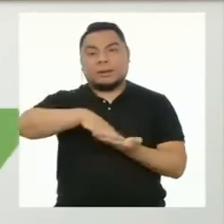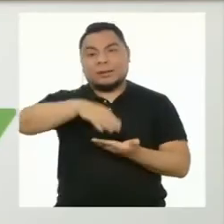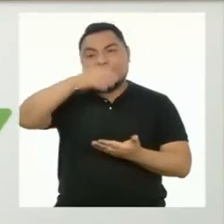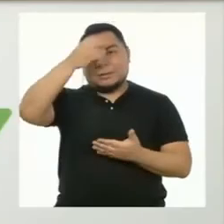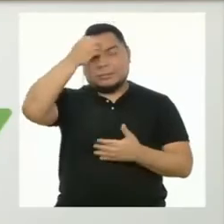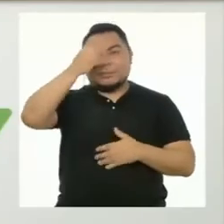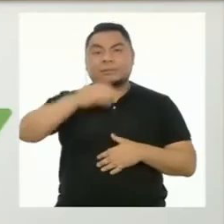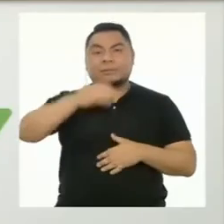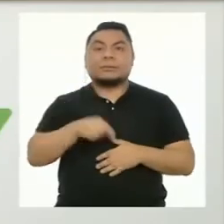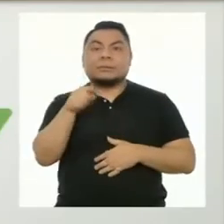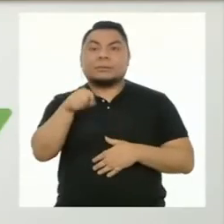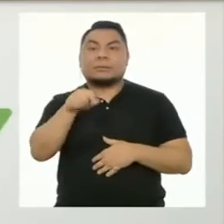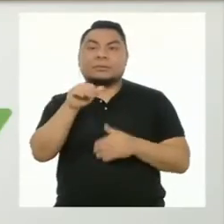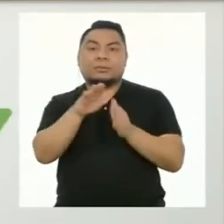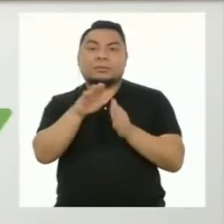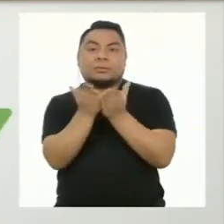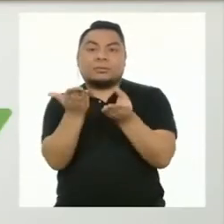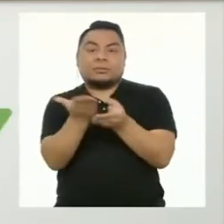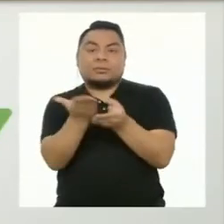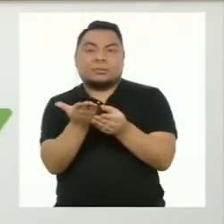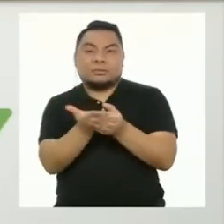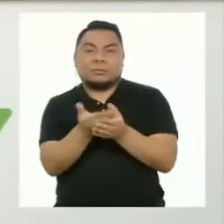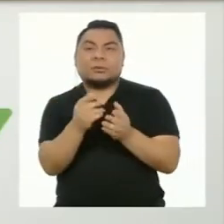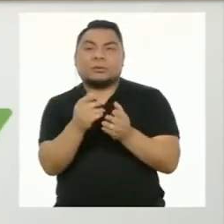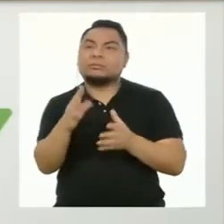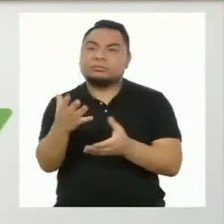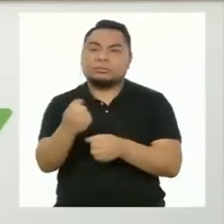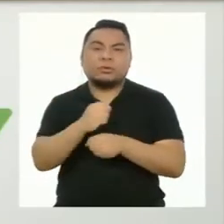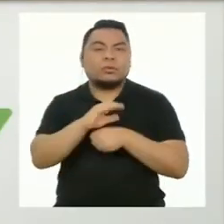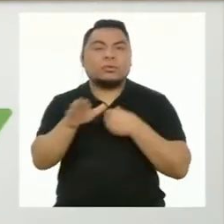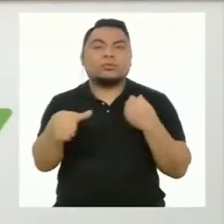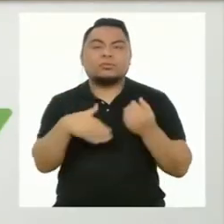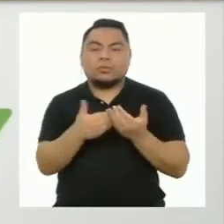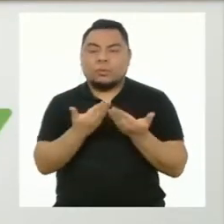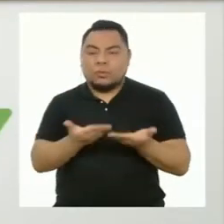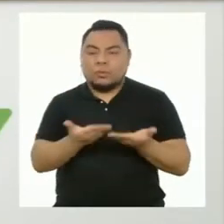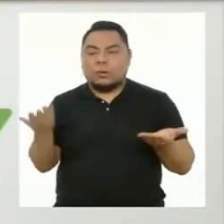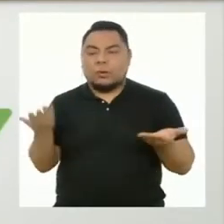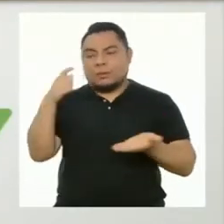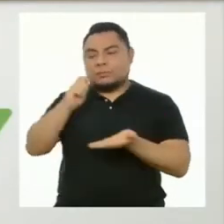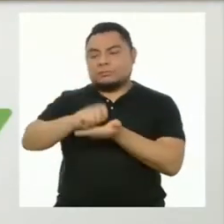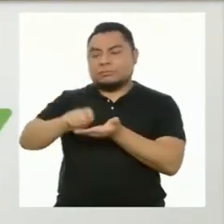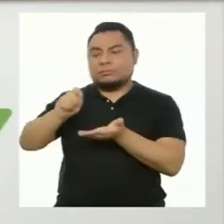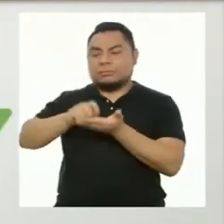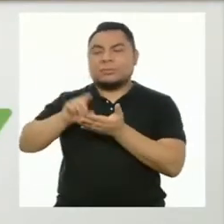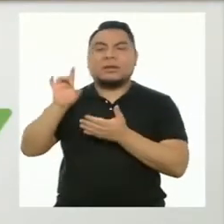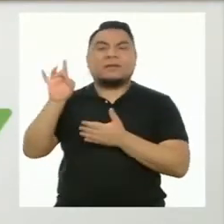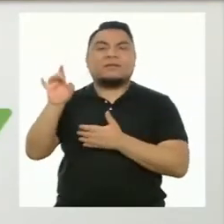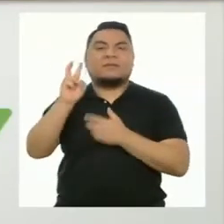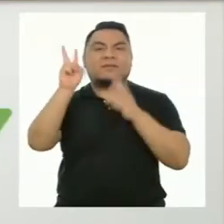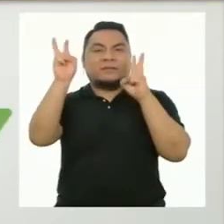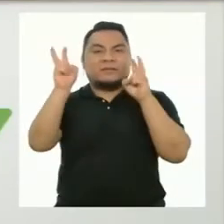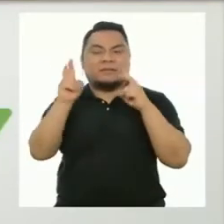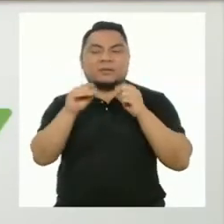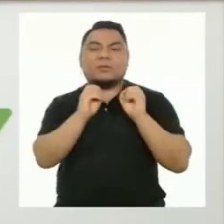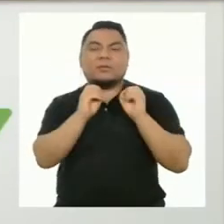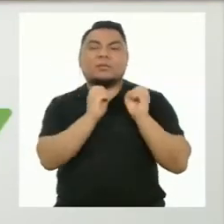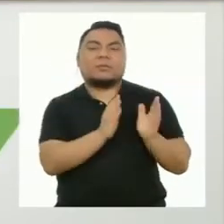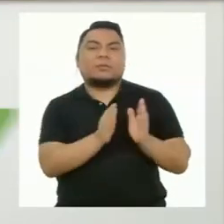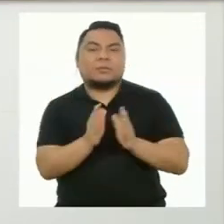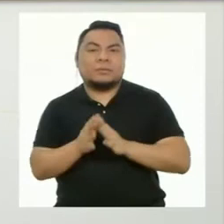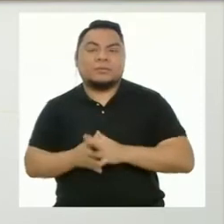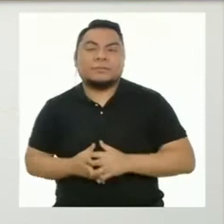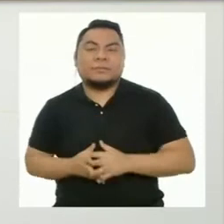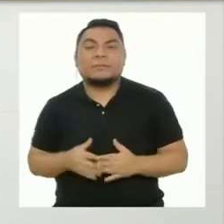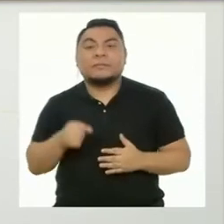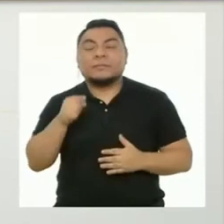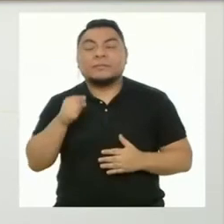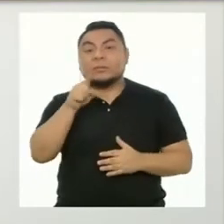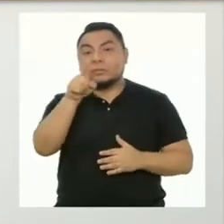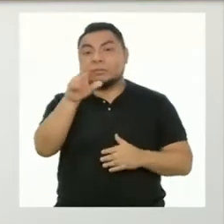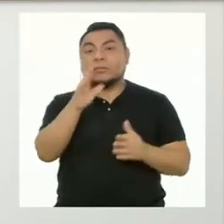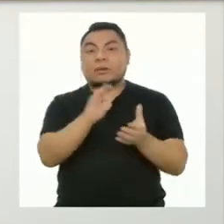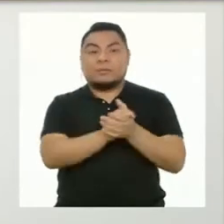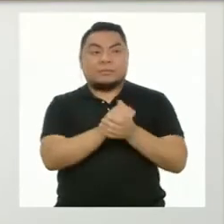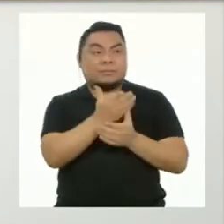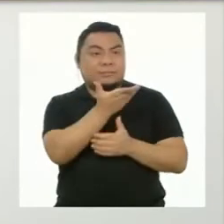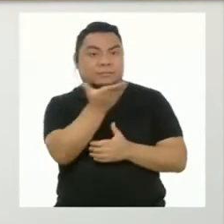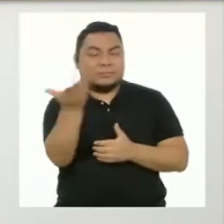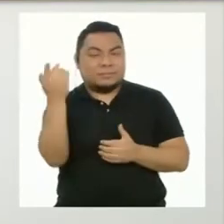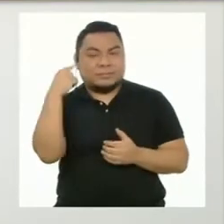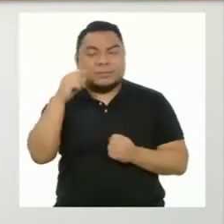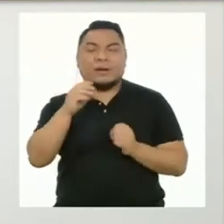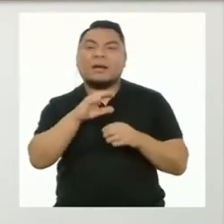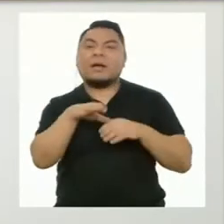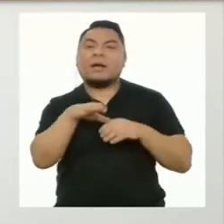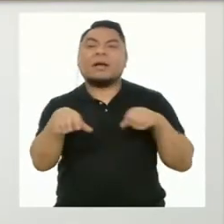aprendizaje. El portafolio reúne todos nuestros productos de las diversas áreas de forma ordenada. Como sus compañeros,